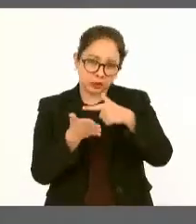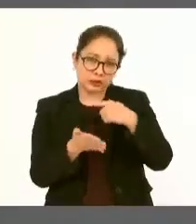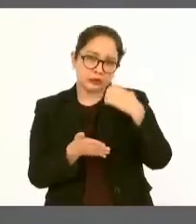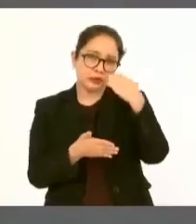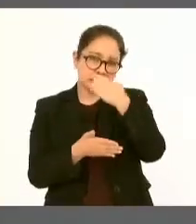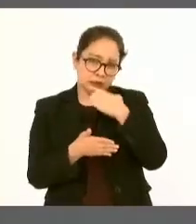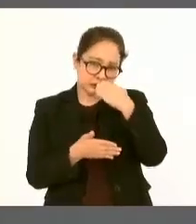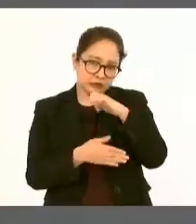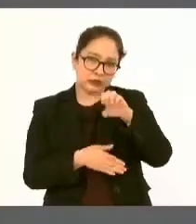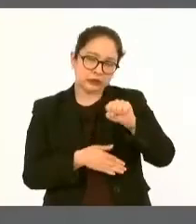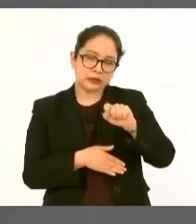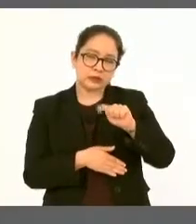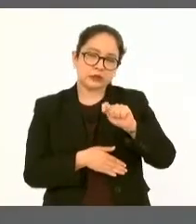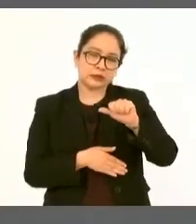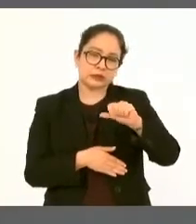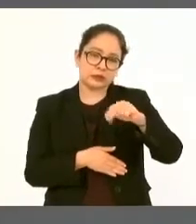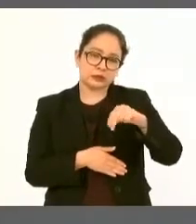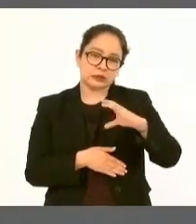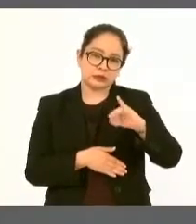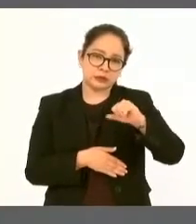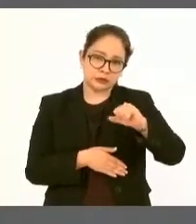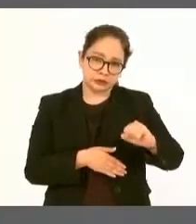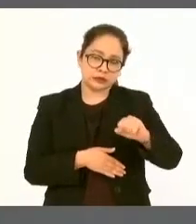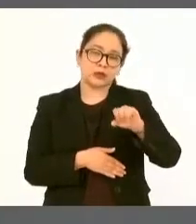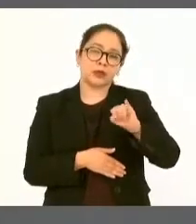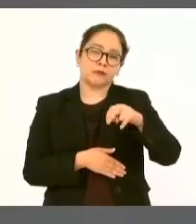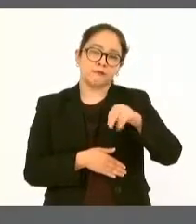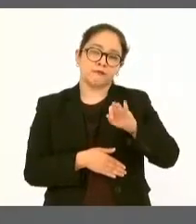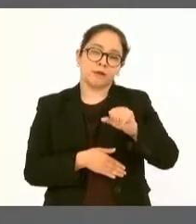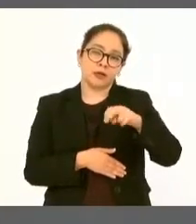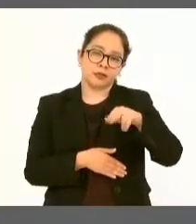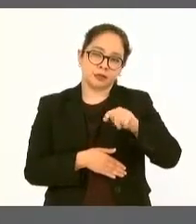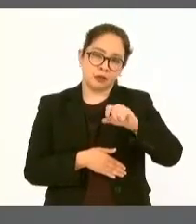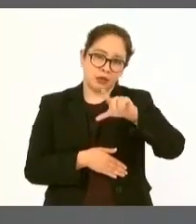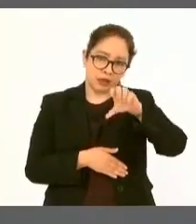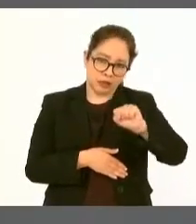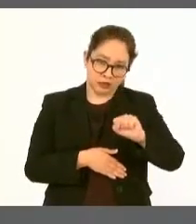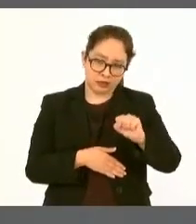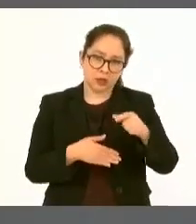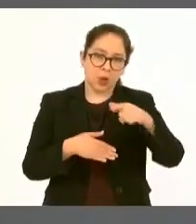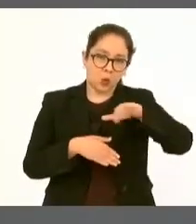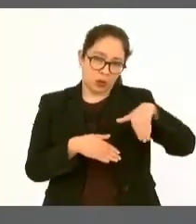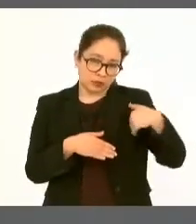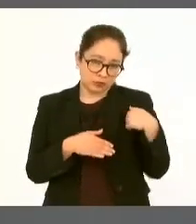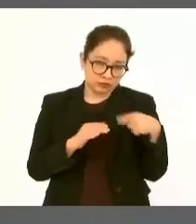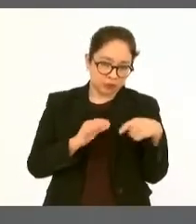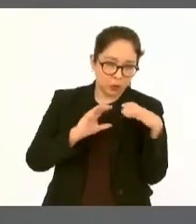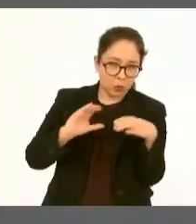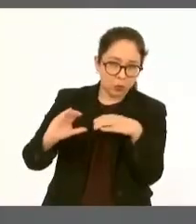trabajan sus padres, sus madres.